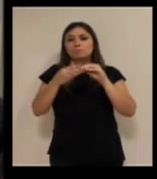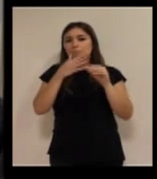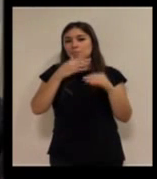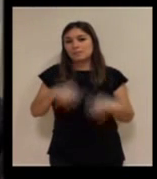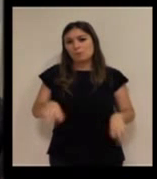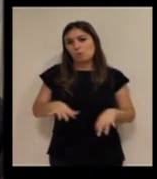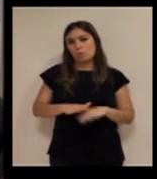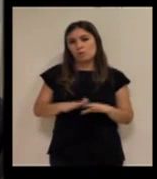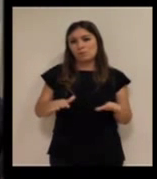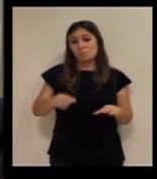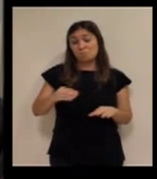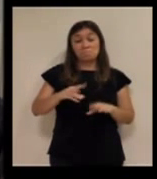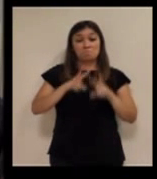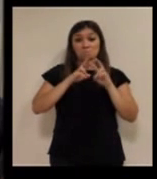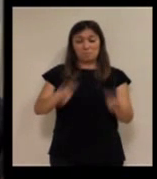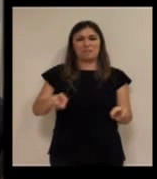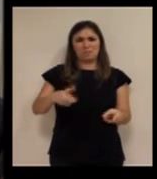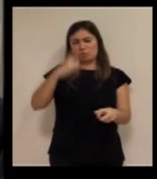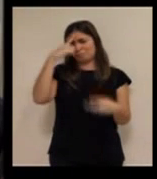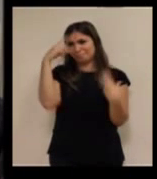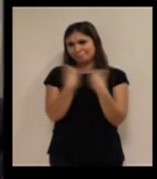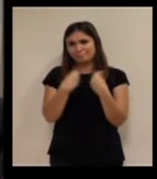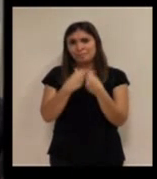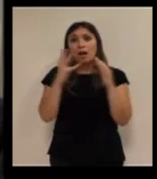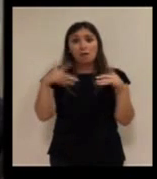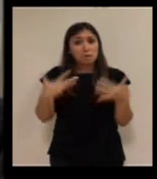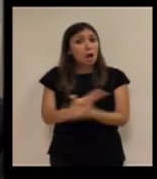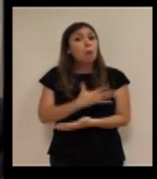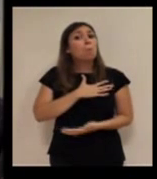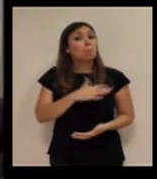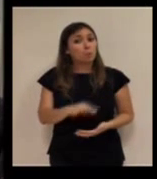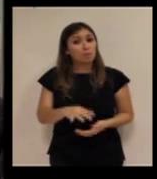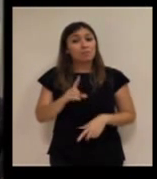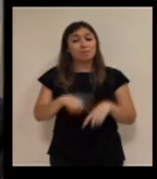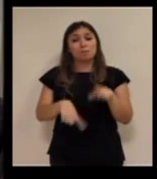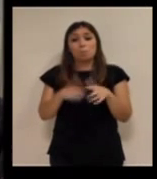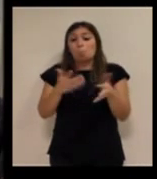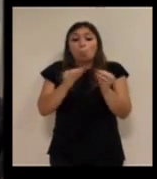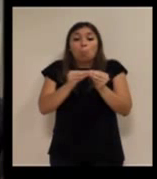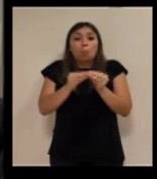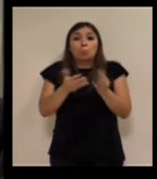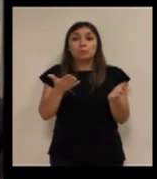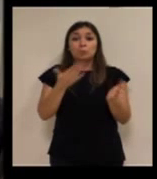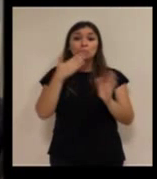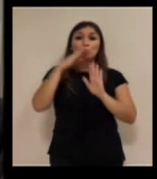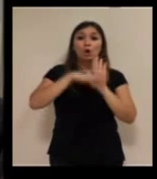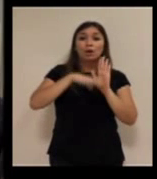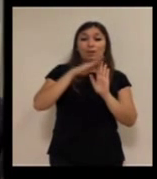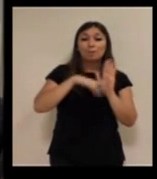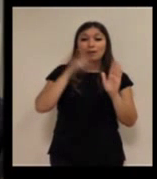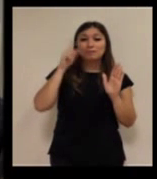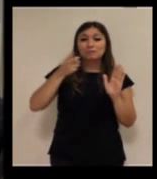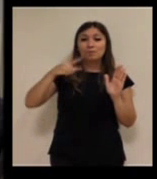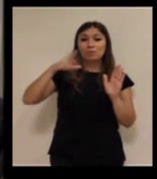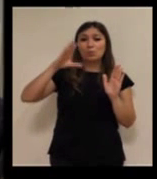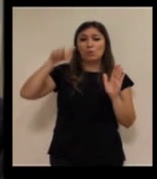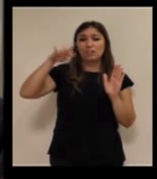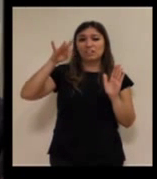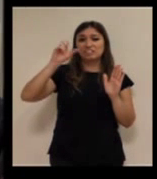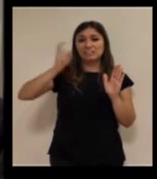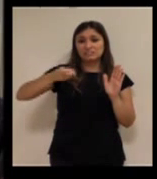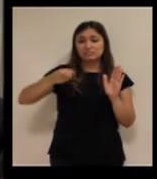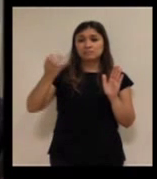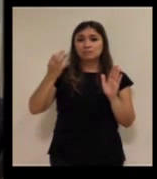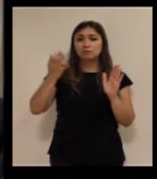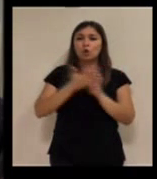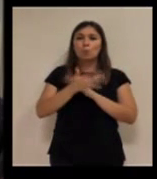son más sencillas de lo que cualquiera nos hubiéramos imaginado en ocasiones pues pasan desde programas tipo